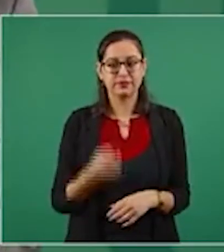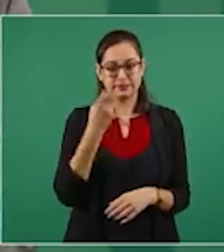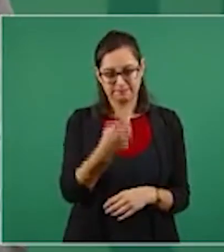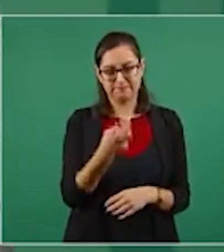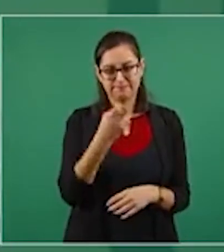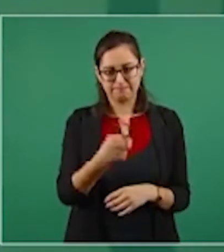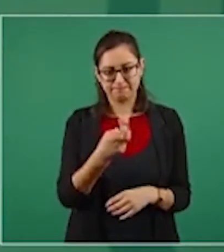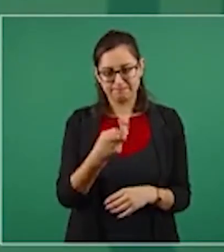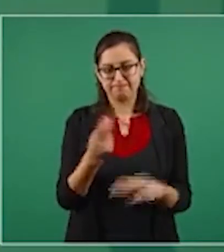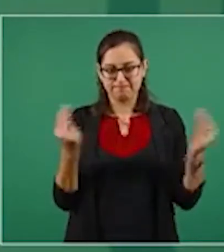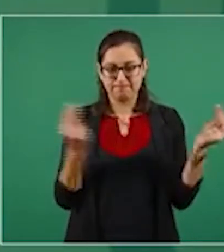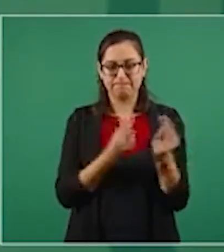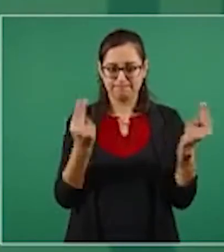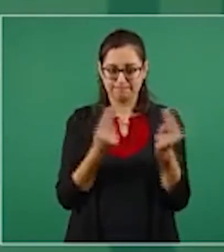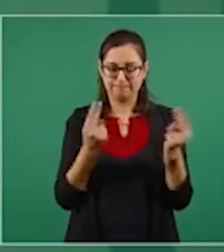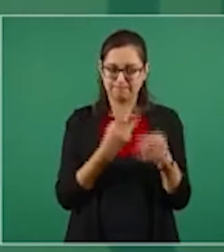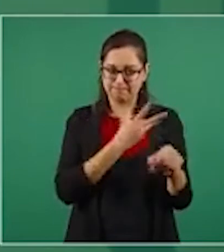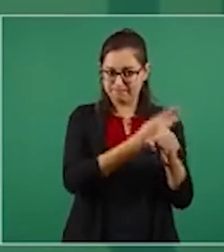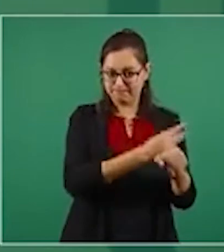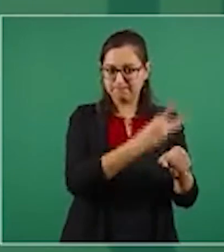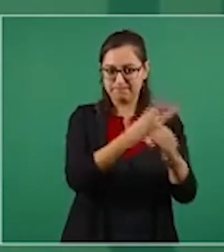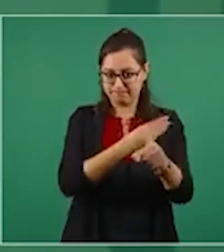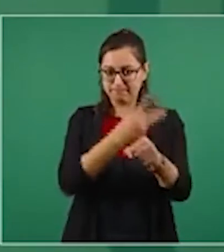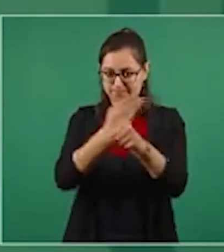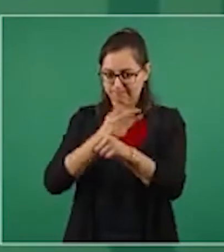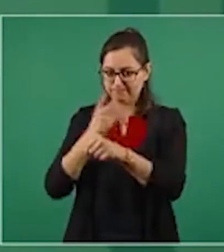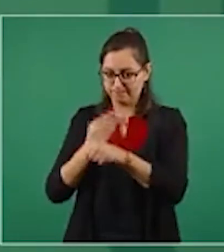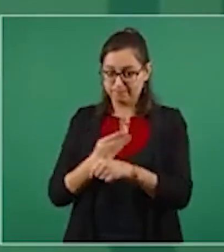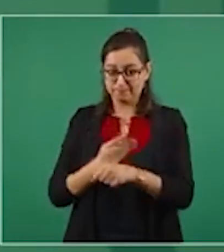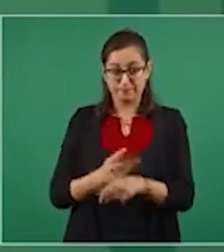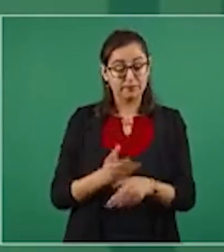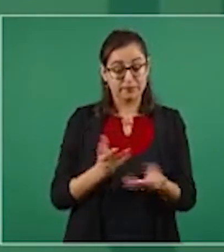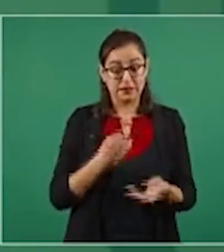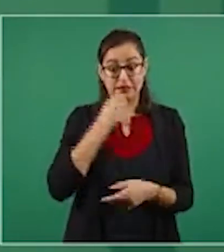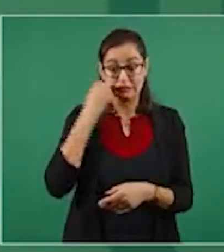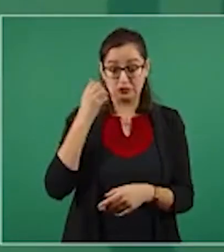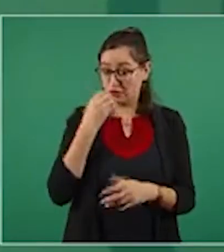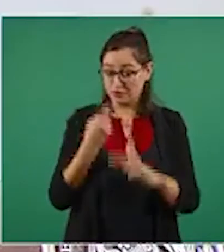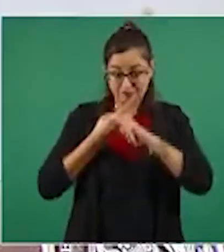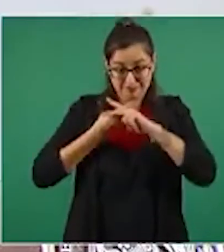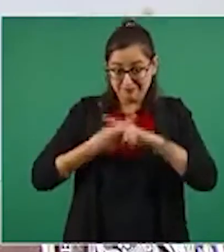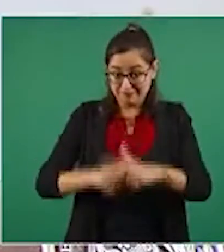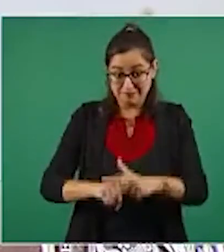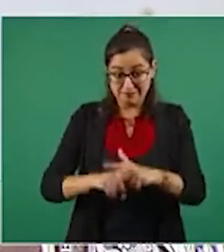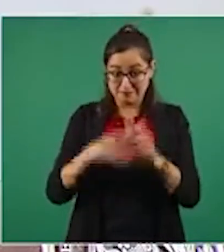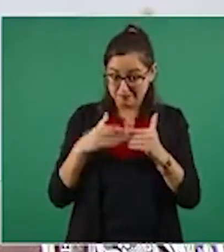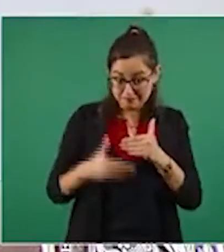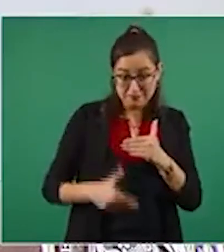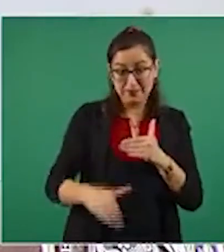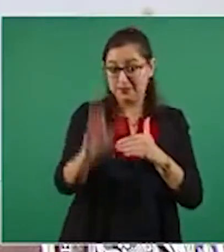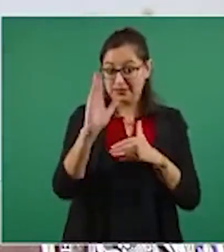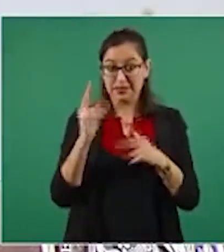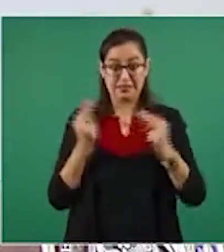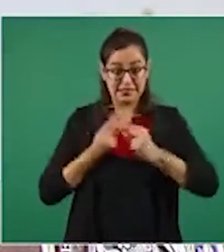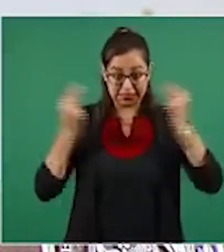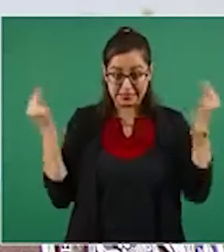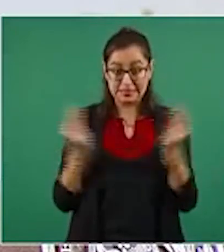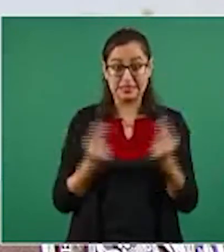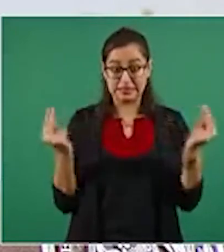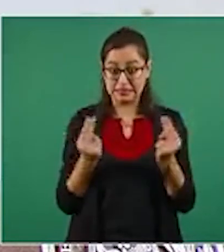porque vamos a reiniciar las clases, así,